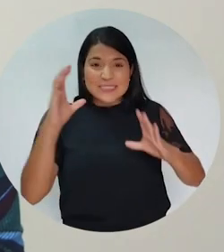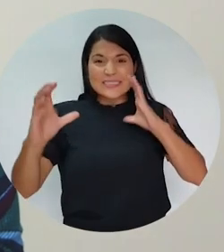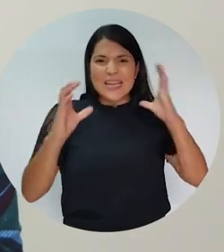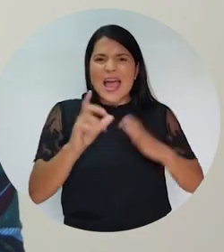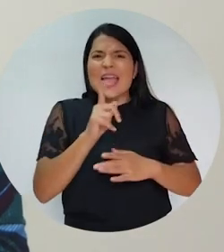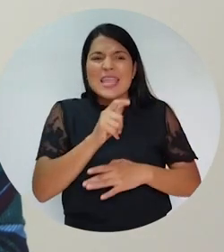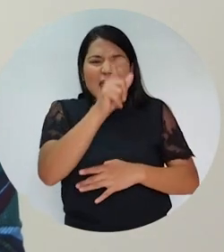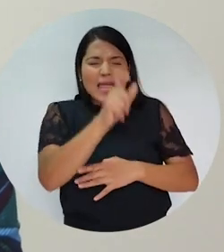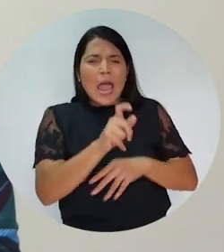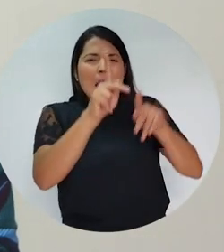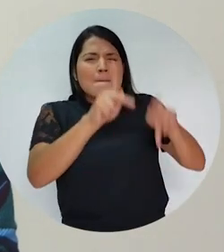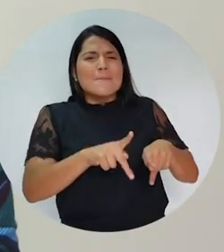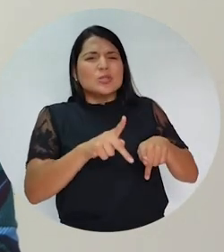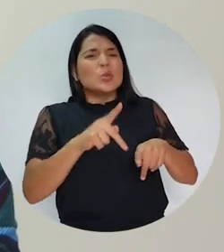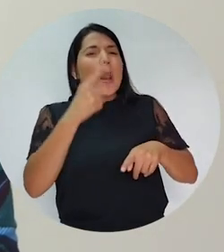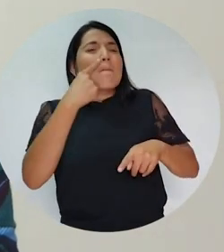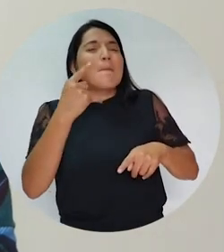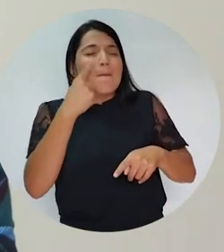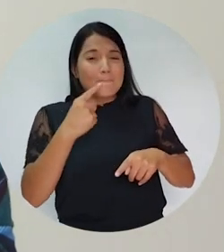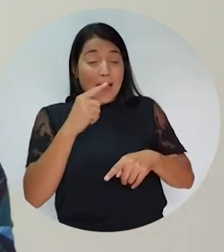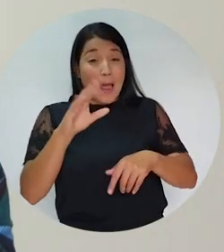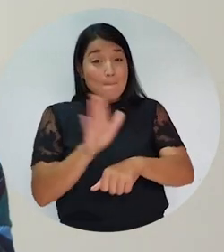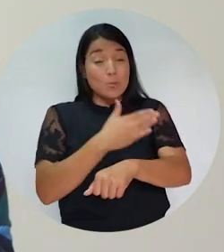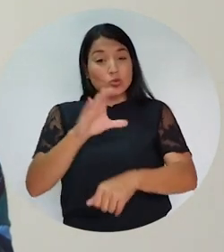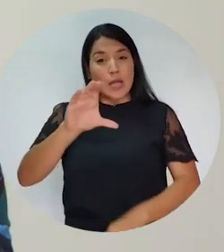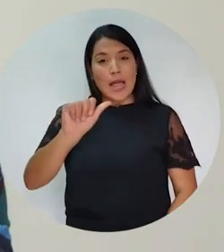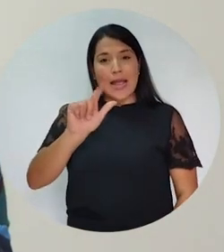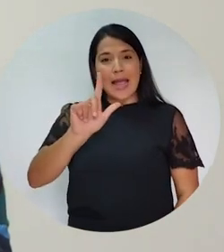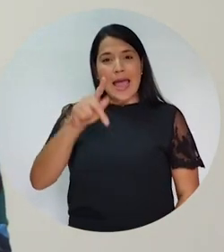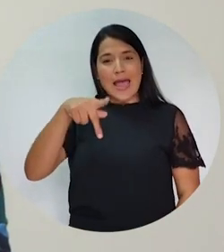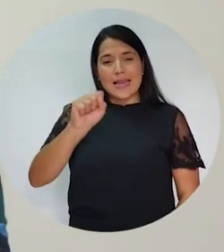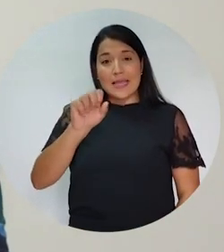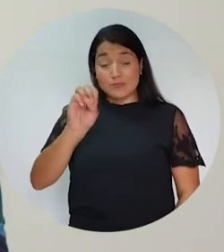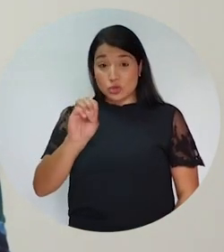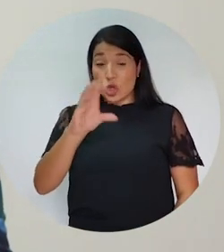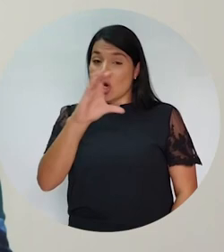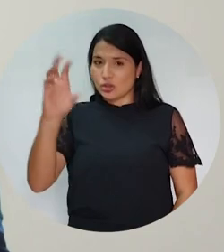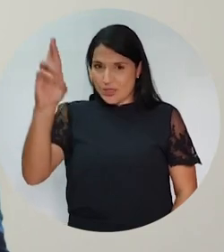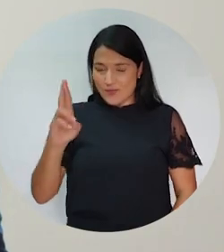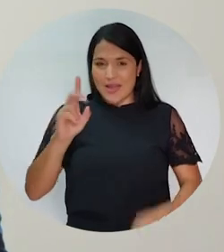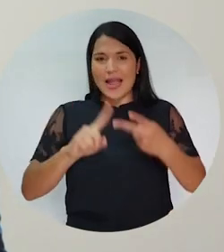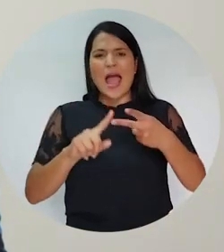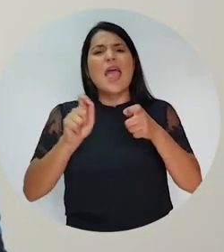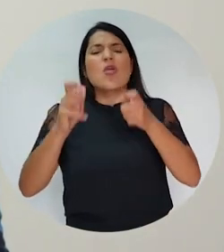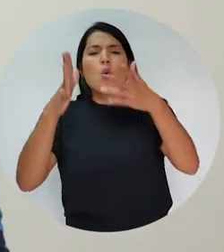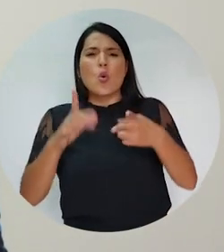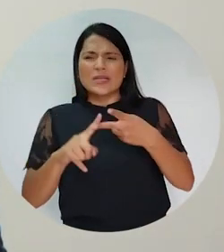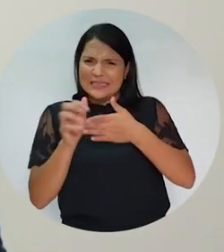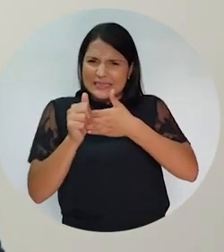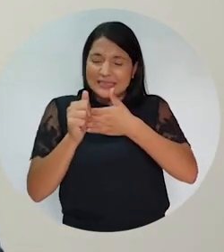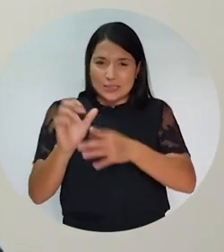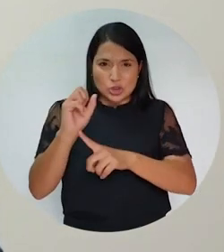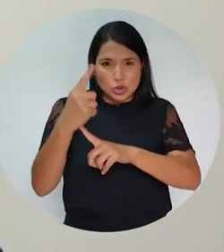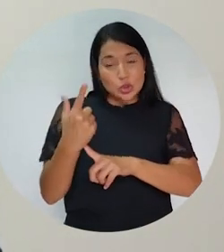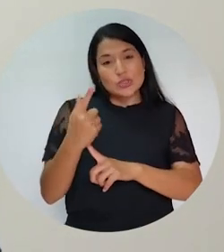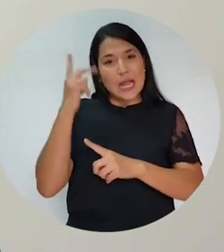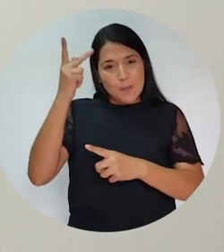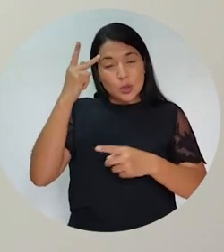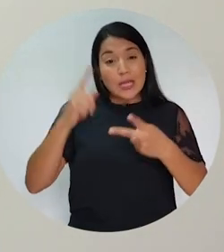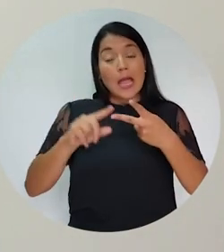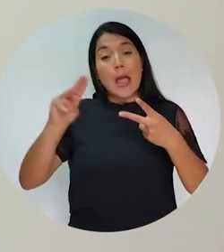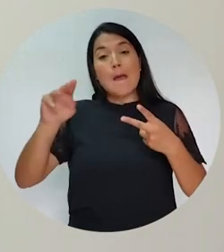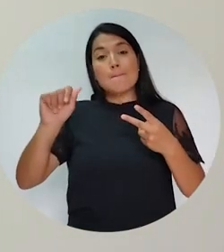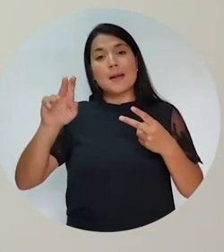conmemoración al padre del calipso costarricense Walter Ferguson y a la educadora, lideresa social y